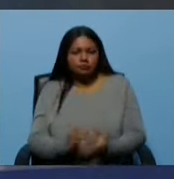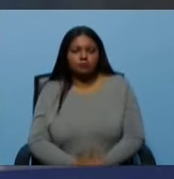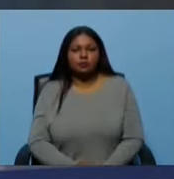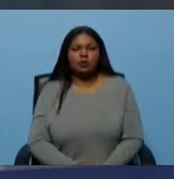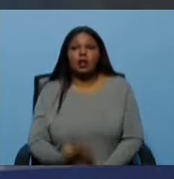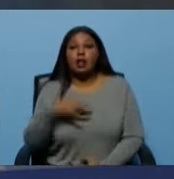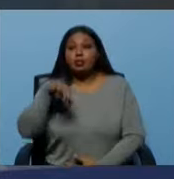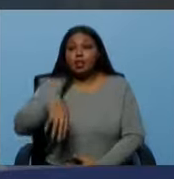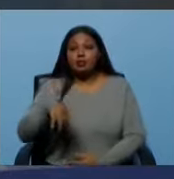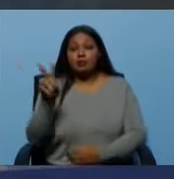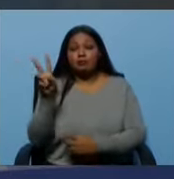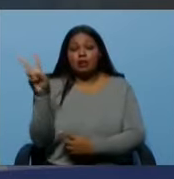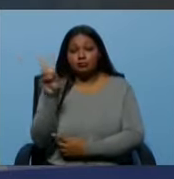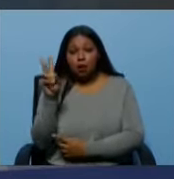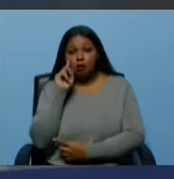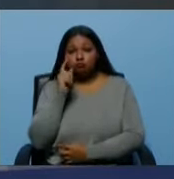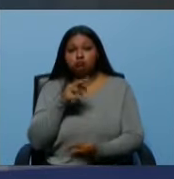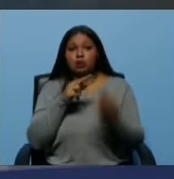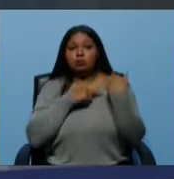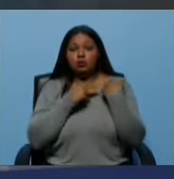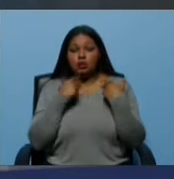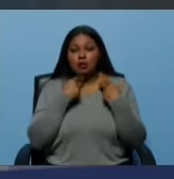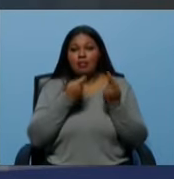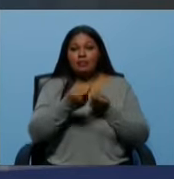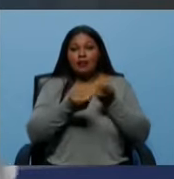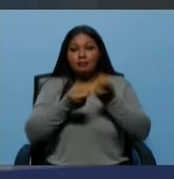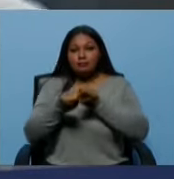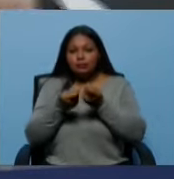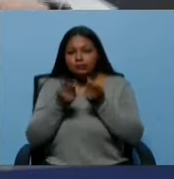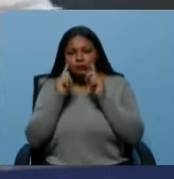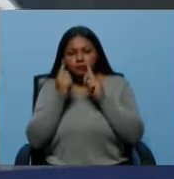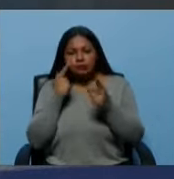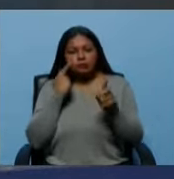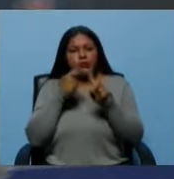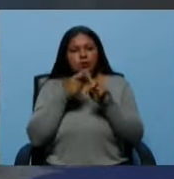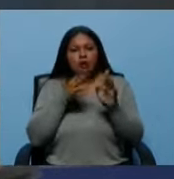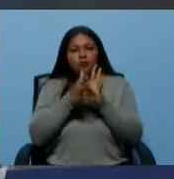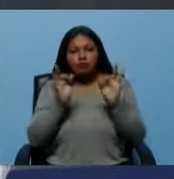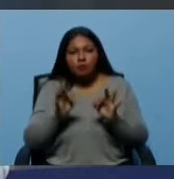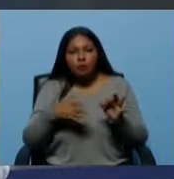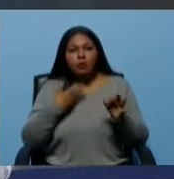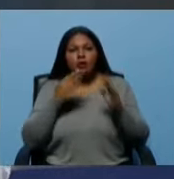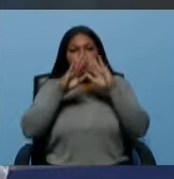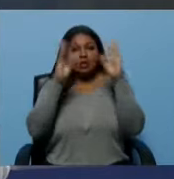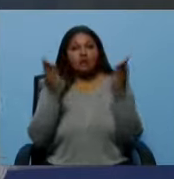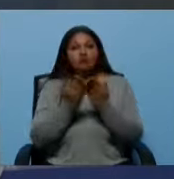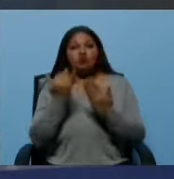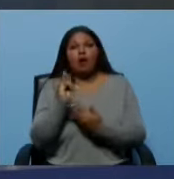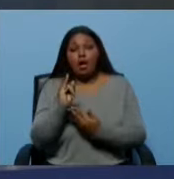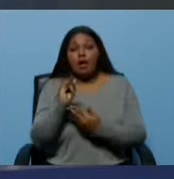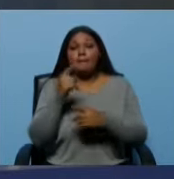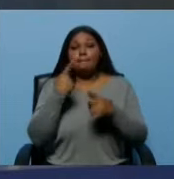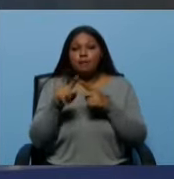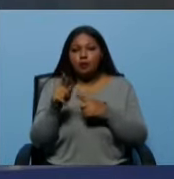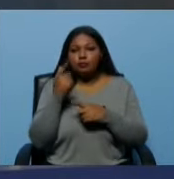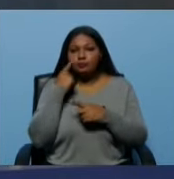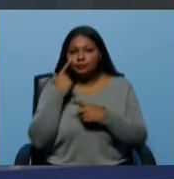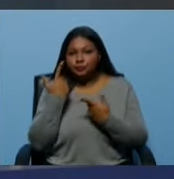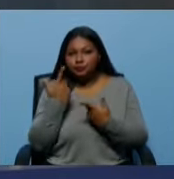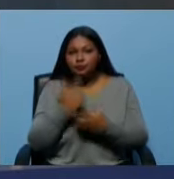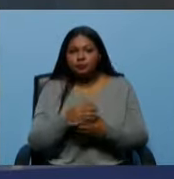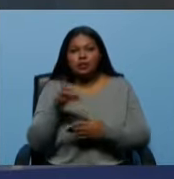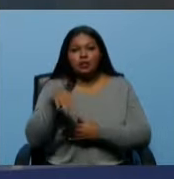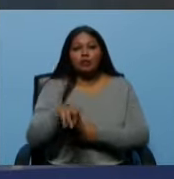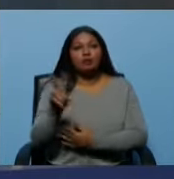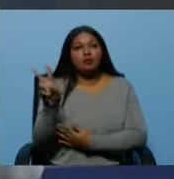venezolano está en la responsabilidad de regular y de establecer regulaciones para ese mundo que ya existe. Pero eso tiene que hacerlo el